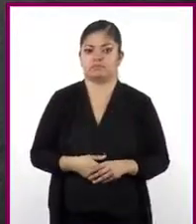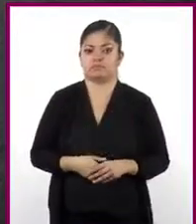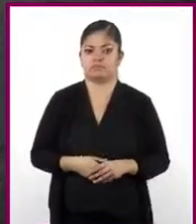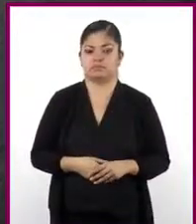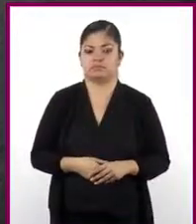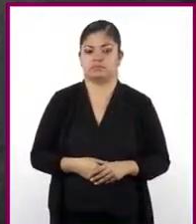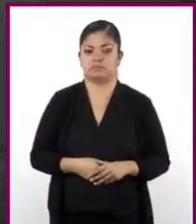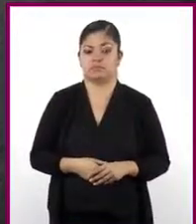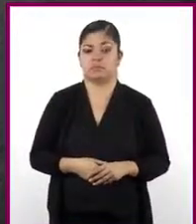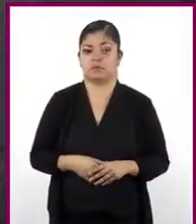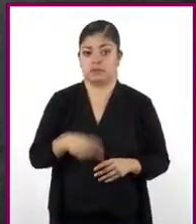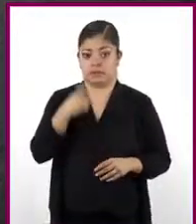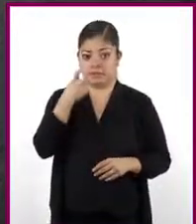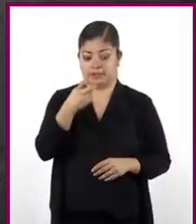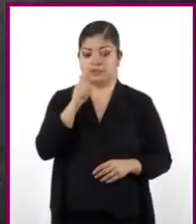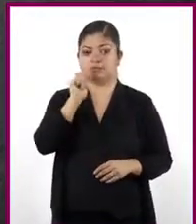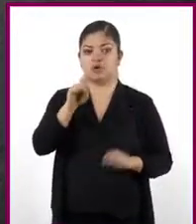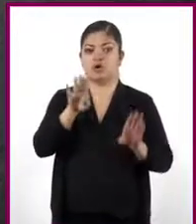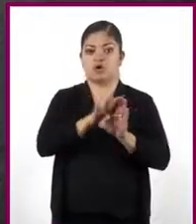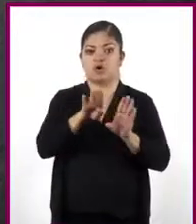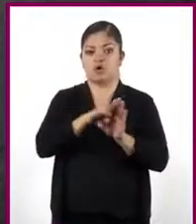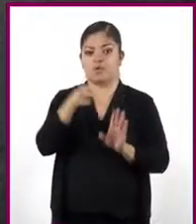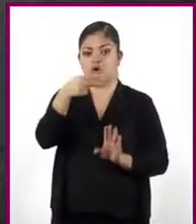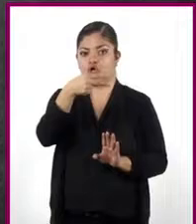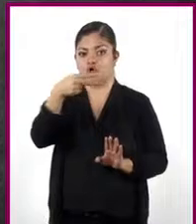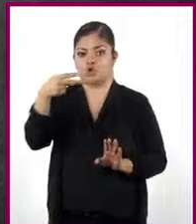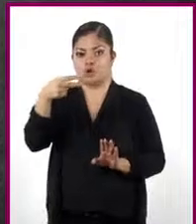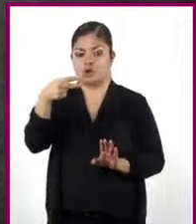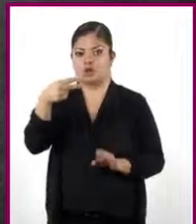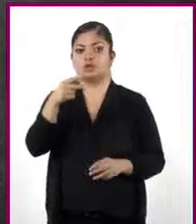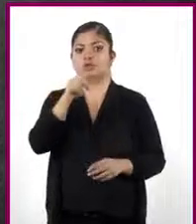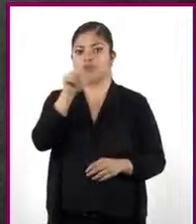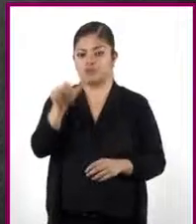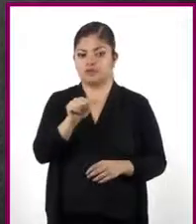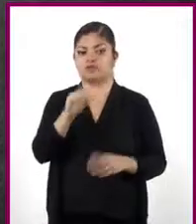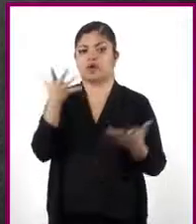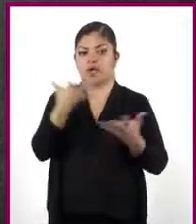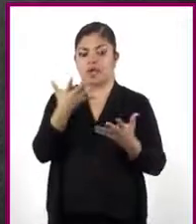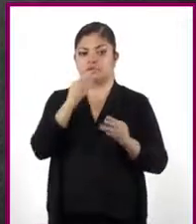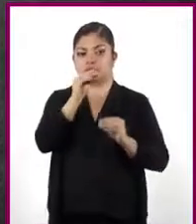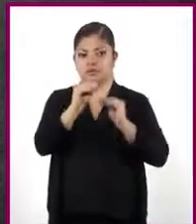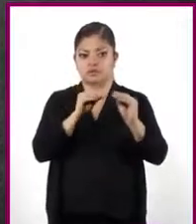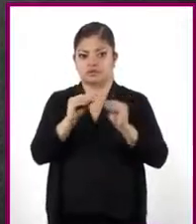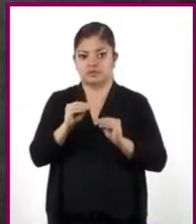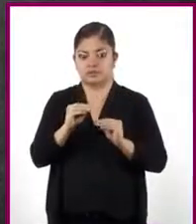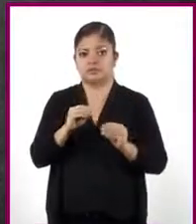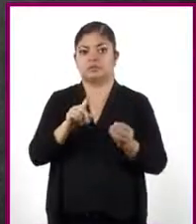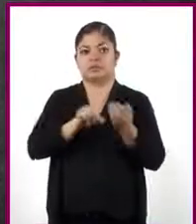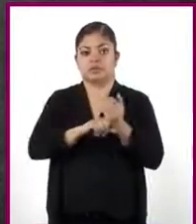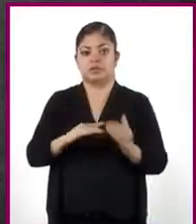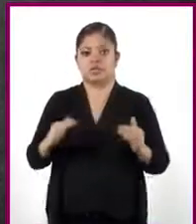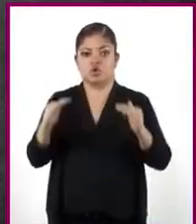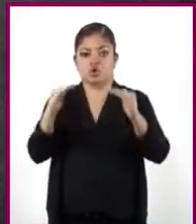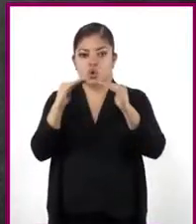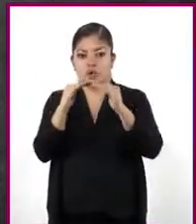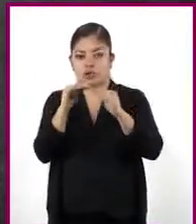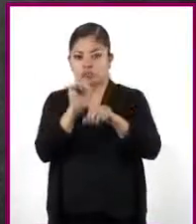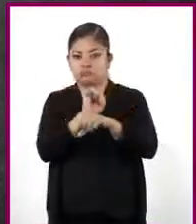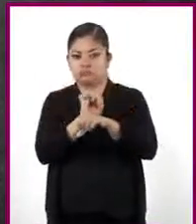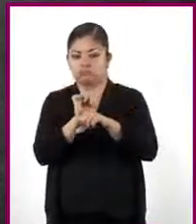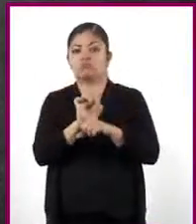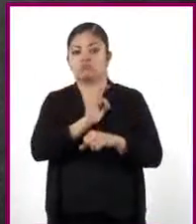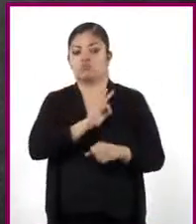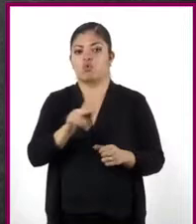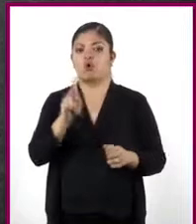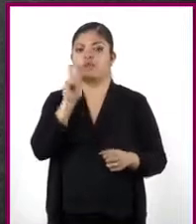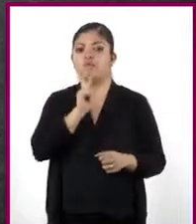Para ello, igualamos las expresiones que encontraron y hacemos operaciones hasta obtener una igualdad simple que podamos